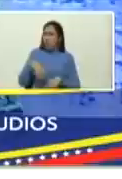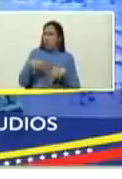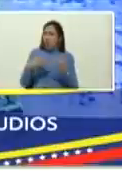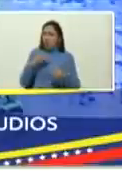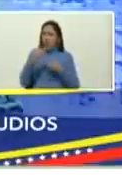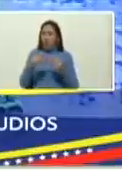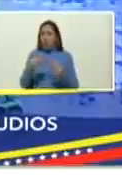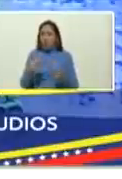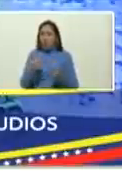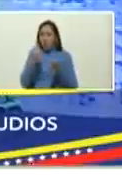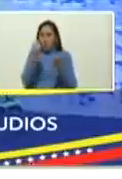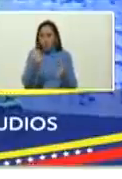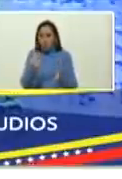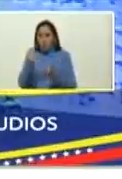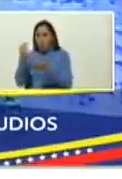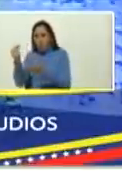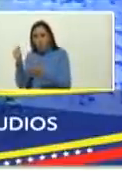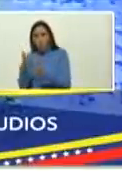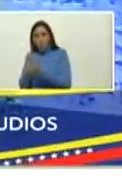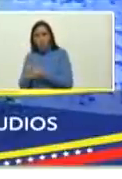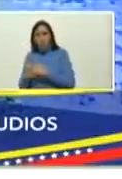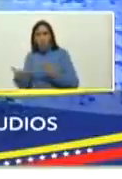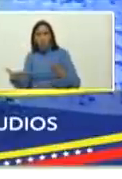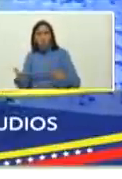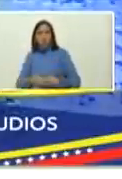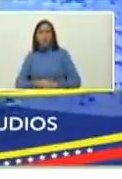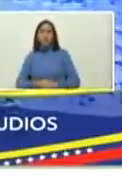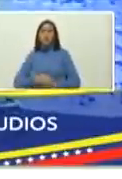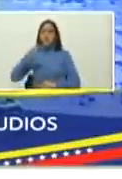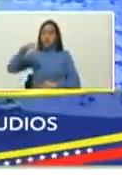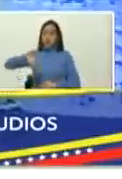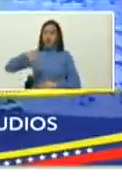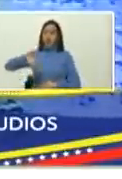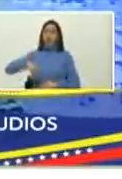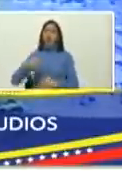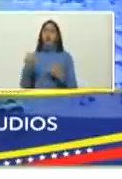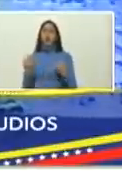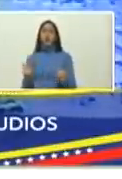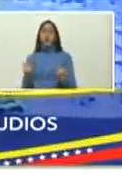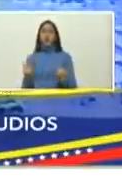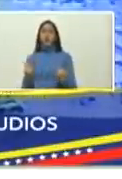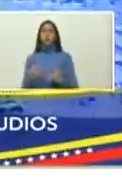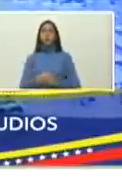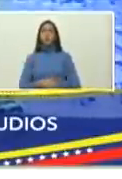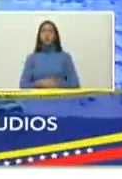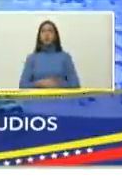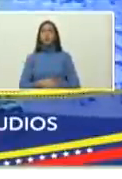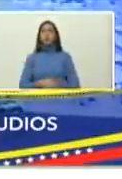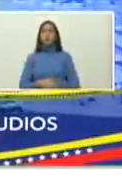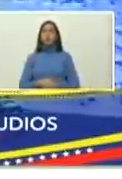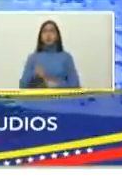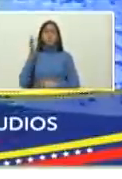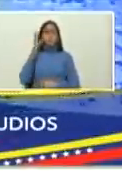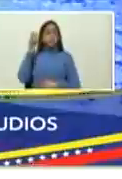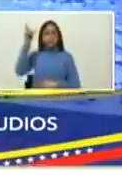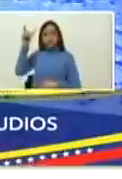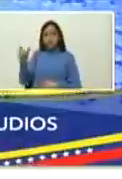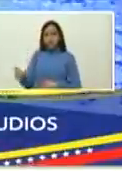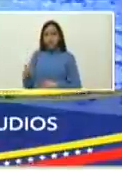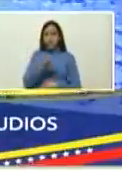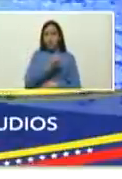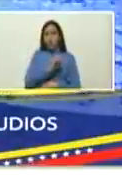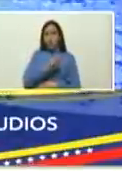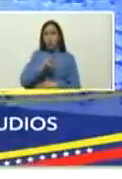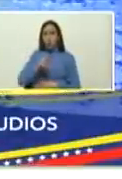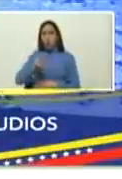otorgado y va a ser entregado en este momento a la escritora cordobesa